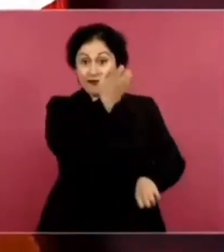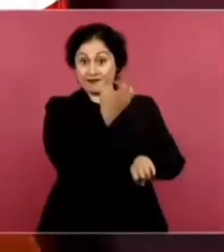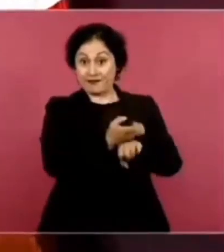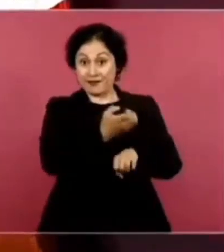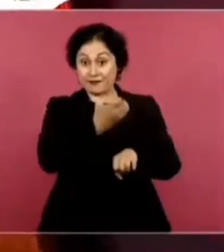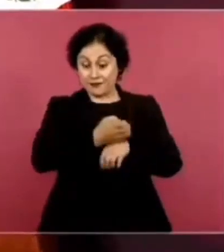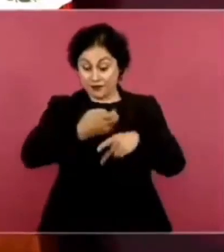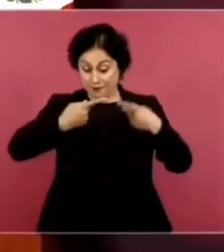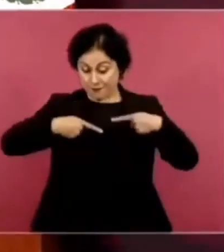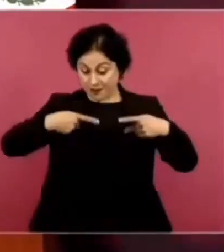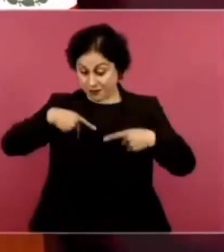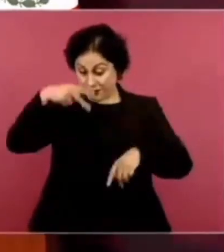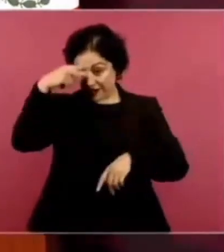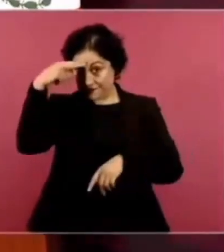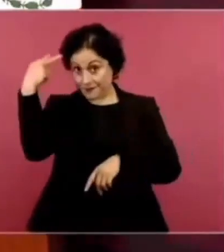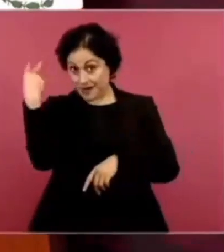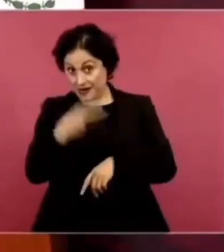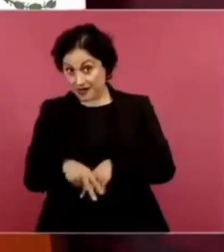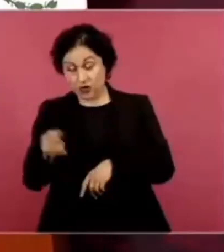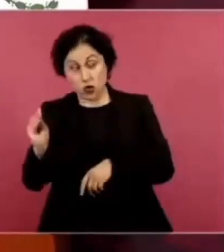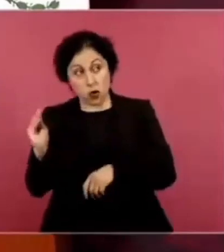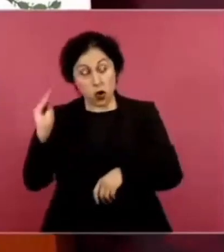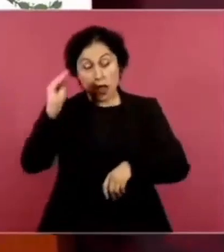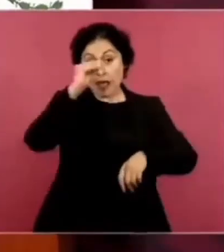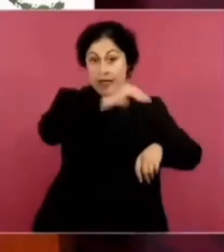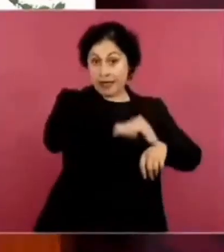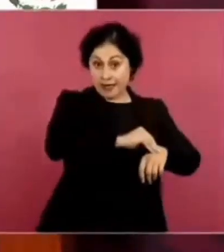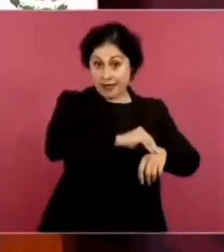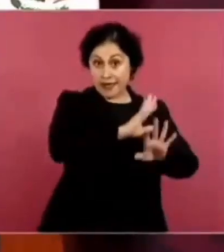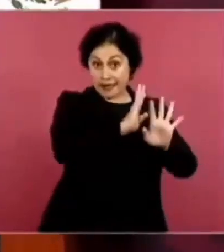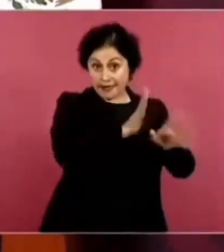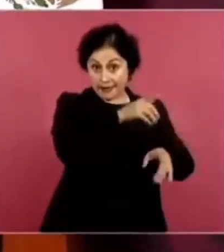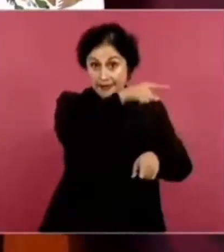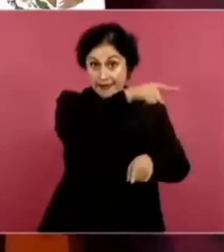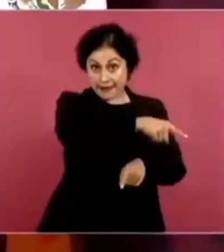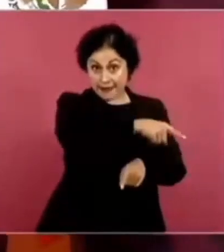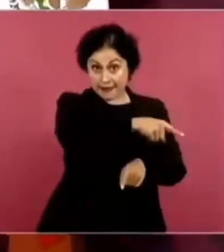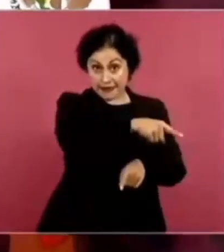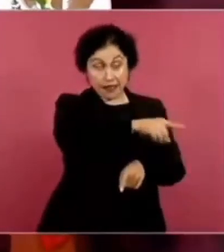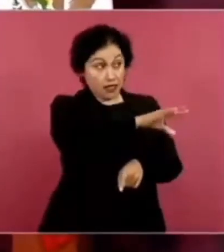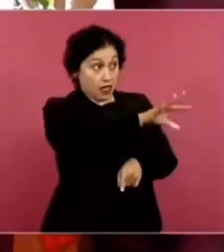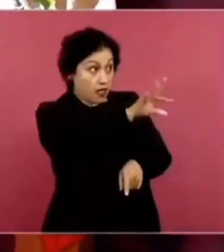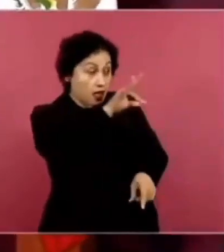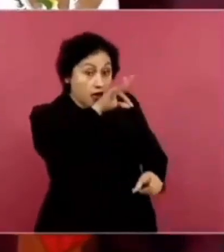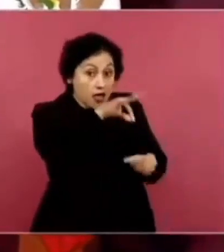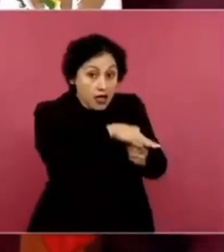votar por ellos. Por estos que ofenden a México.